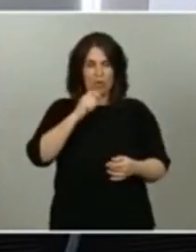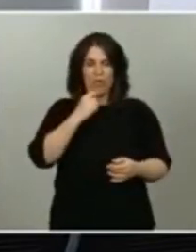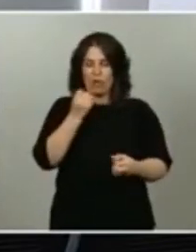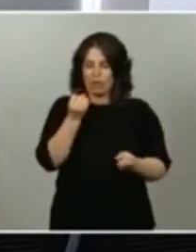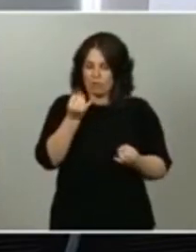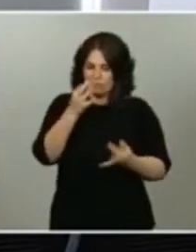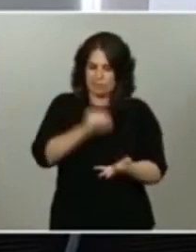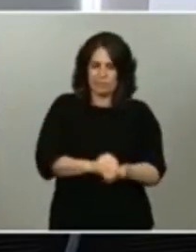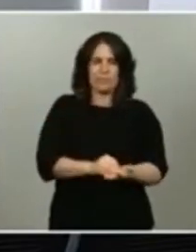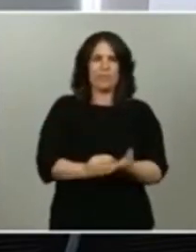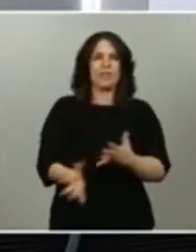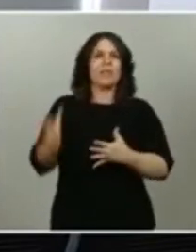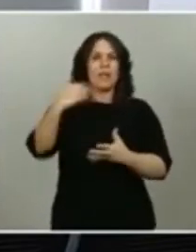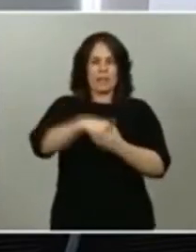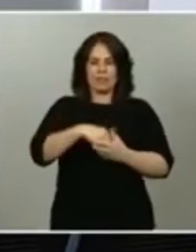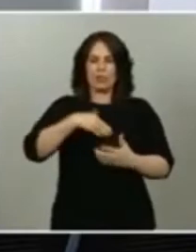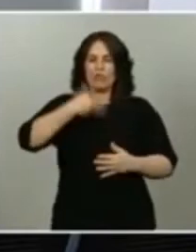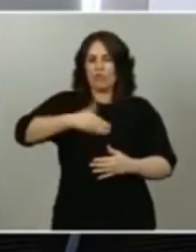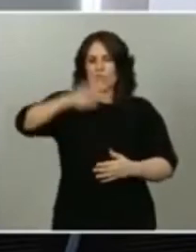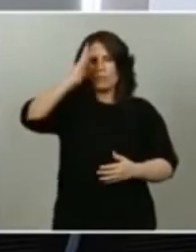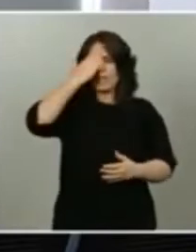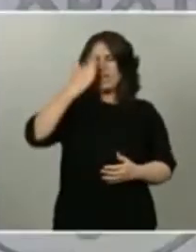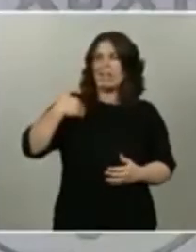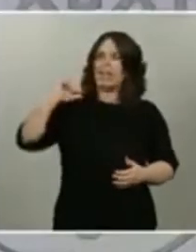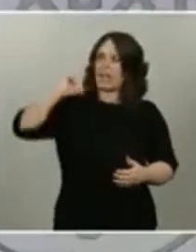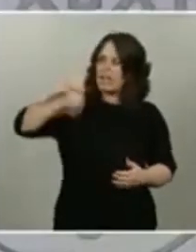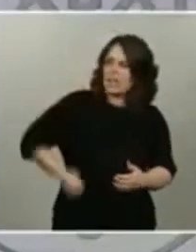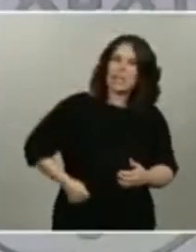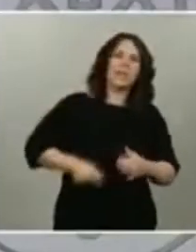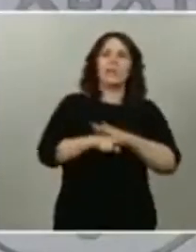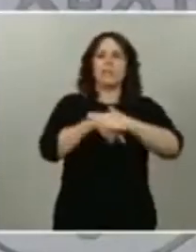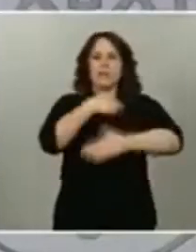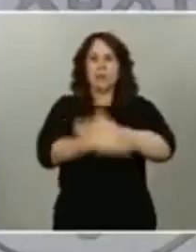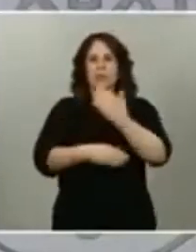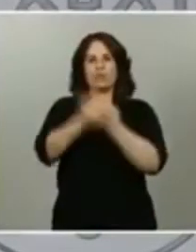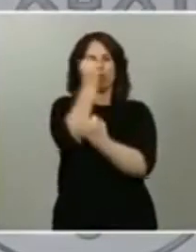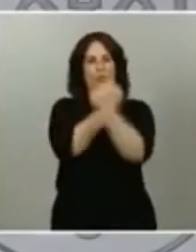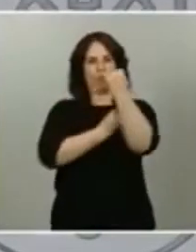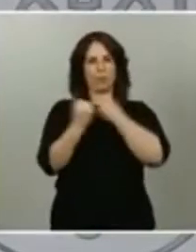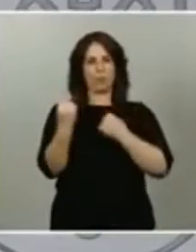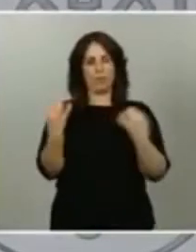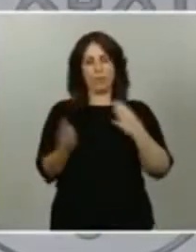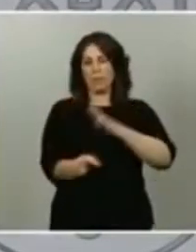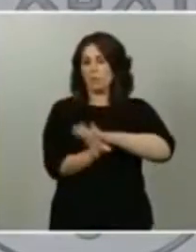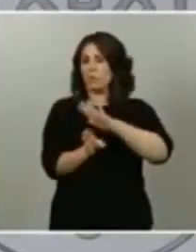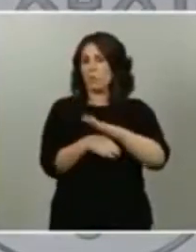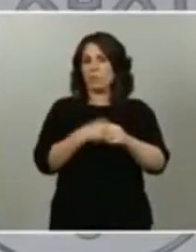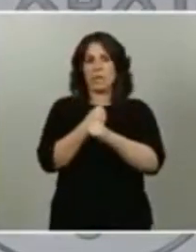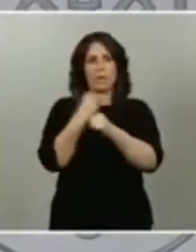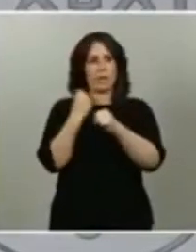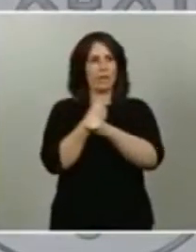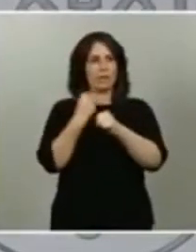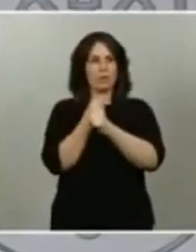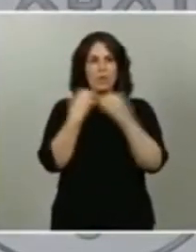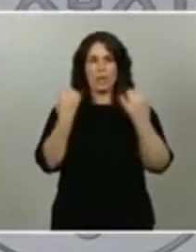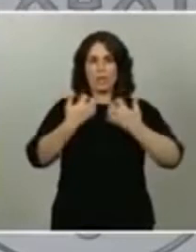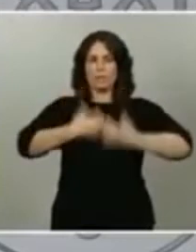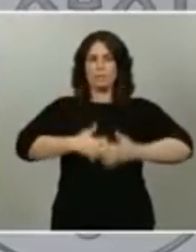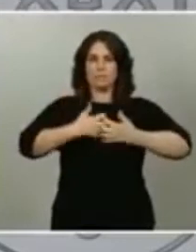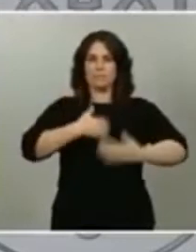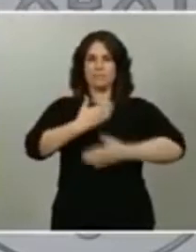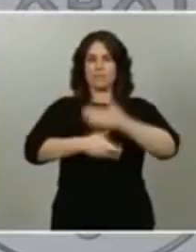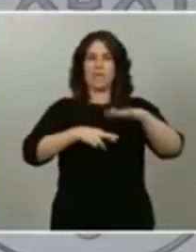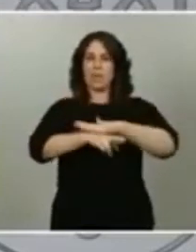riqueza y de nuestro progreso económico seguiremos trabajando y pondremos en marcha todos los instrumentos que permitan realmente